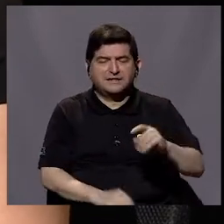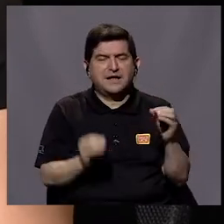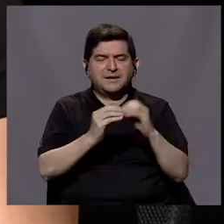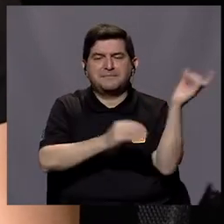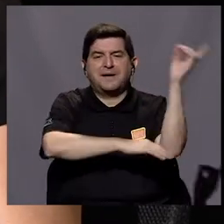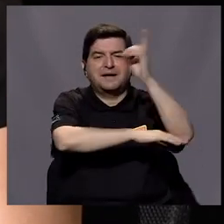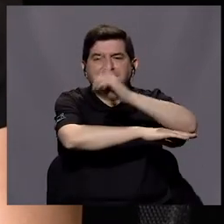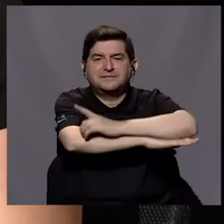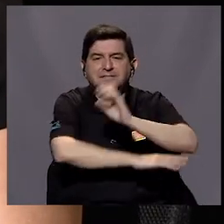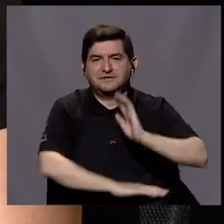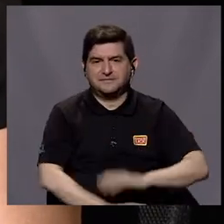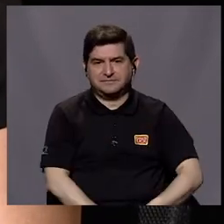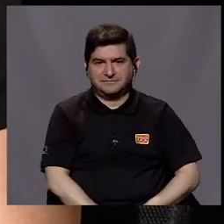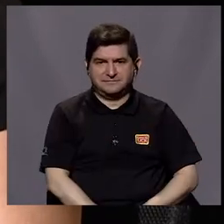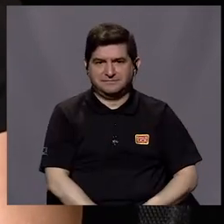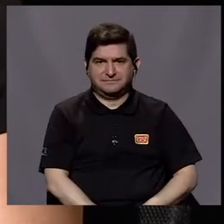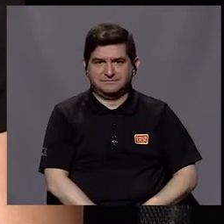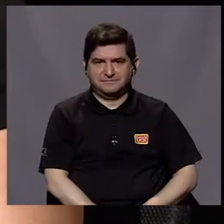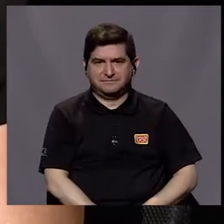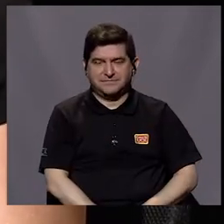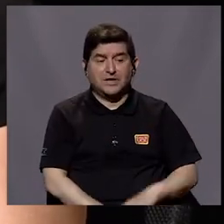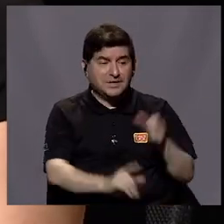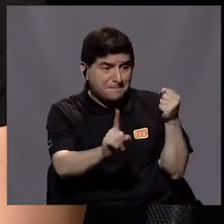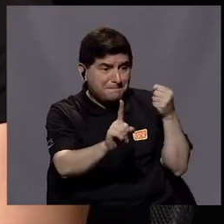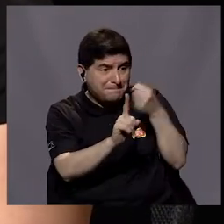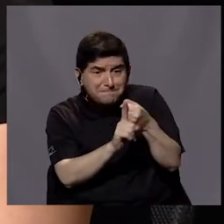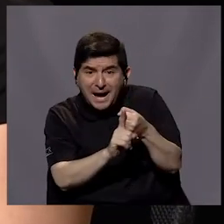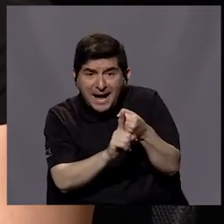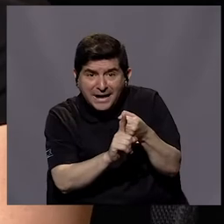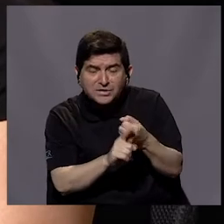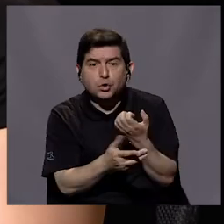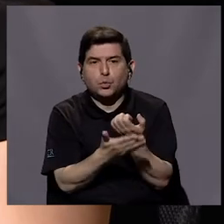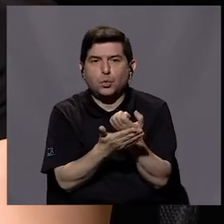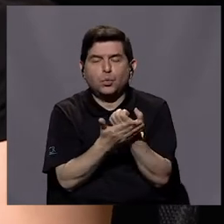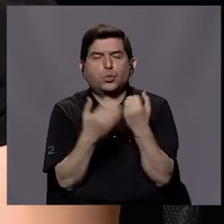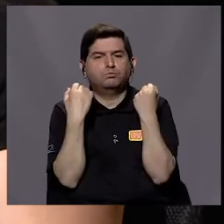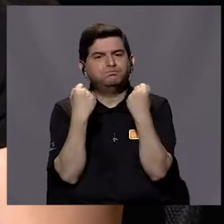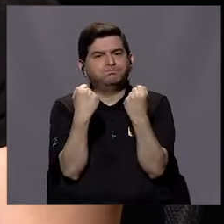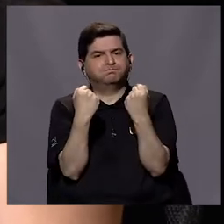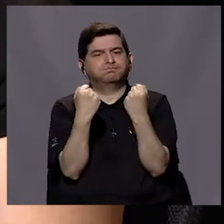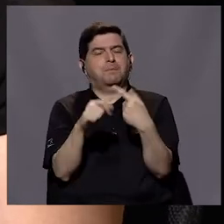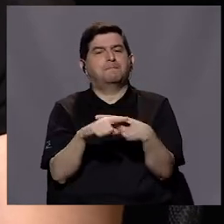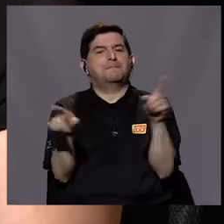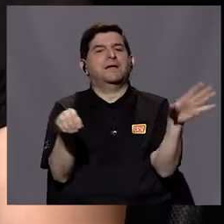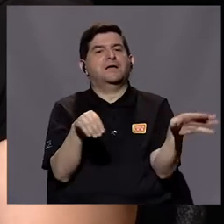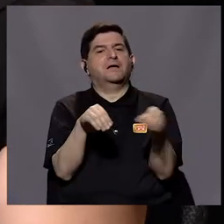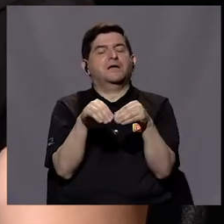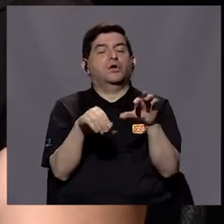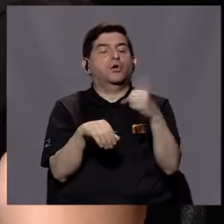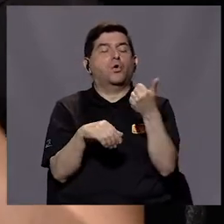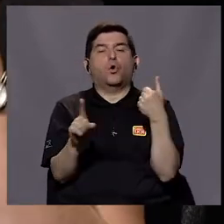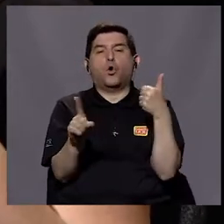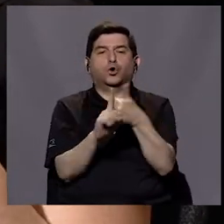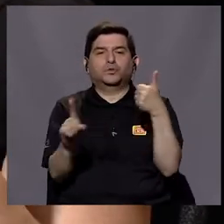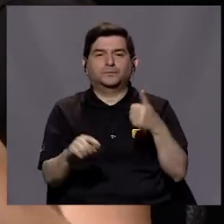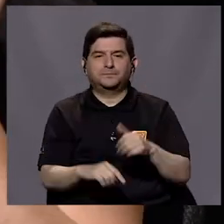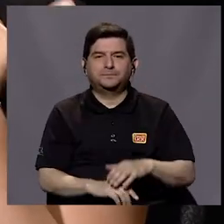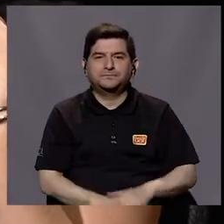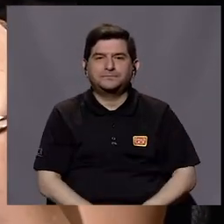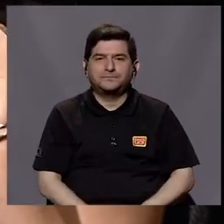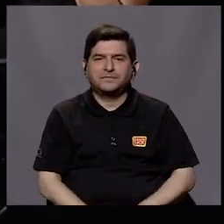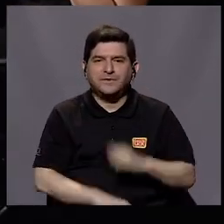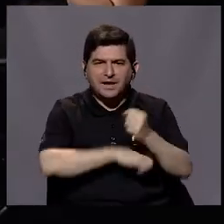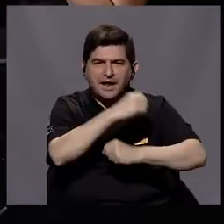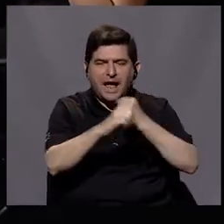requieren más días de hospitalización. Entonces, el impacto es un impacto económico fuerte. Pero además tiene otros impactos.